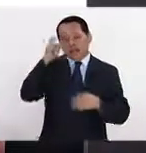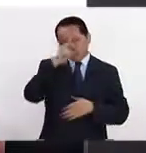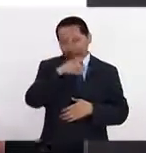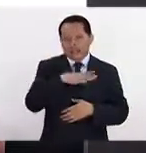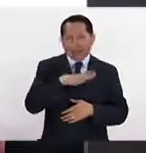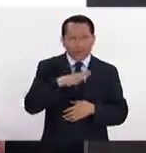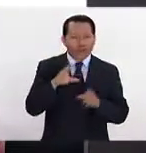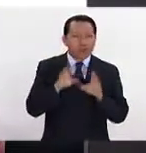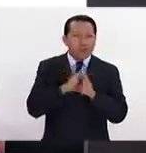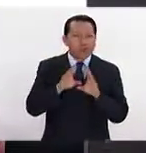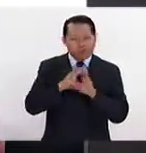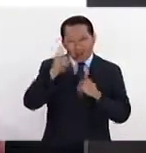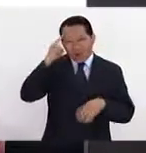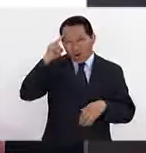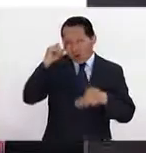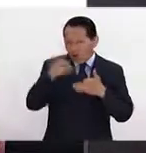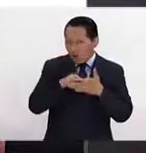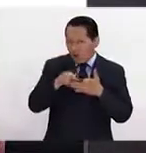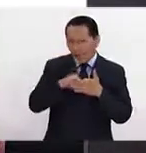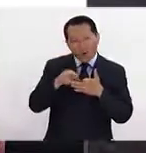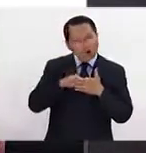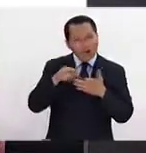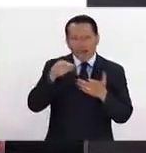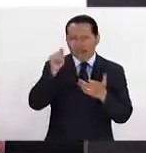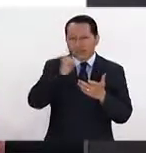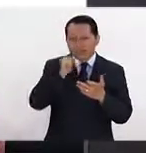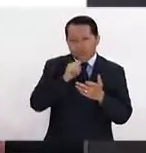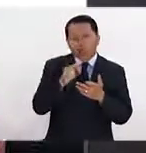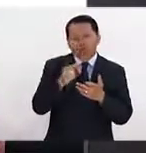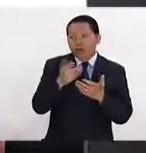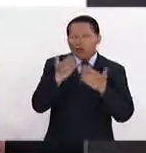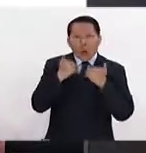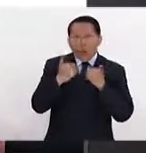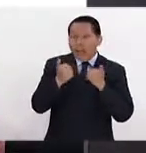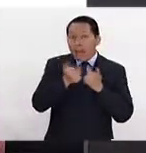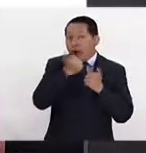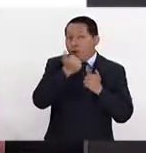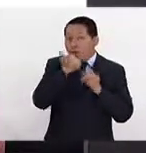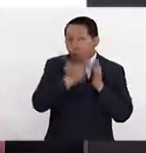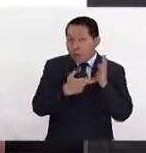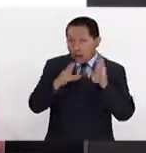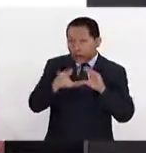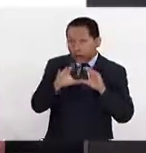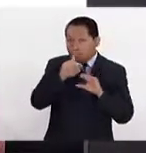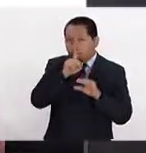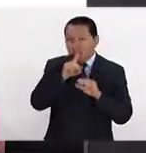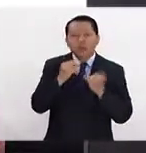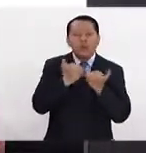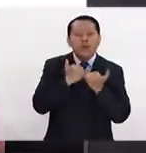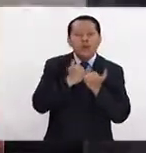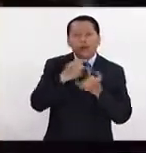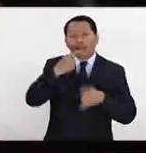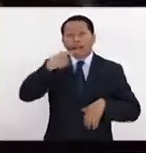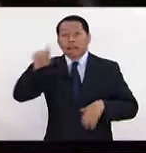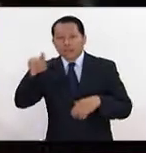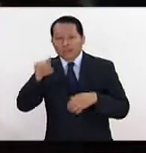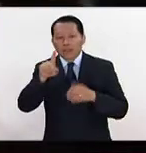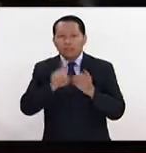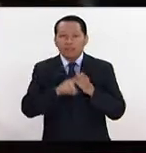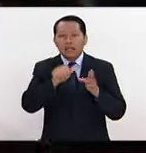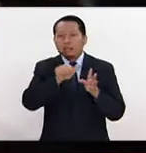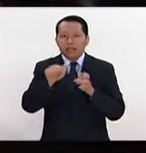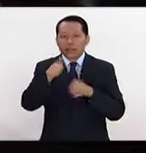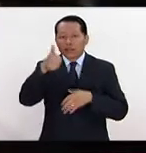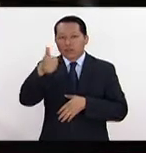muy mal carácter, no tuvo alumnos directamente formados dentro de su taller, estuvo acusado de asesinato en 1606